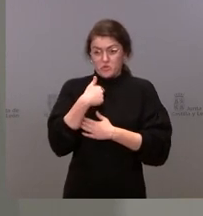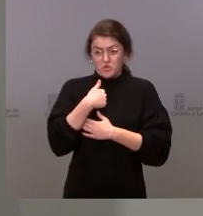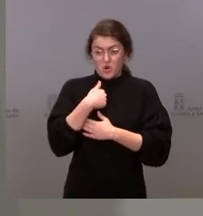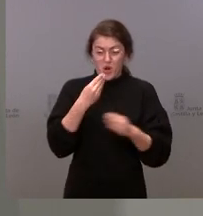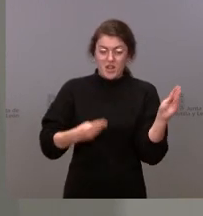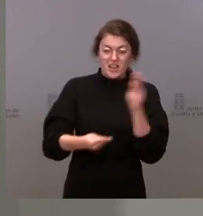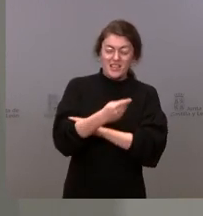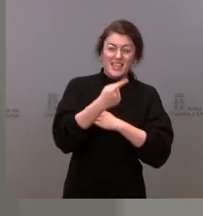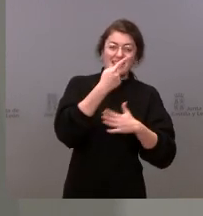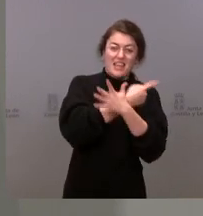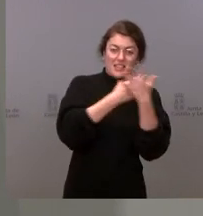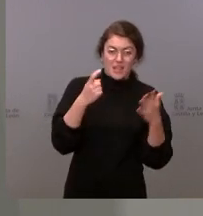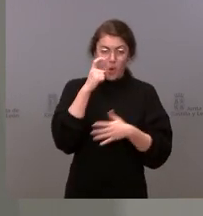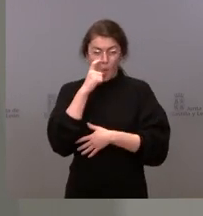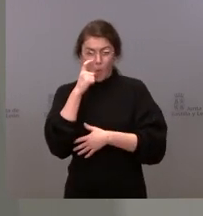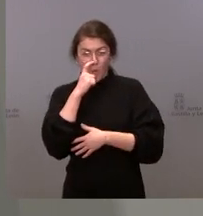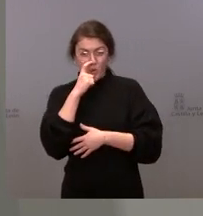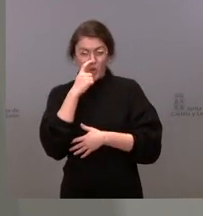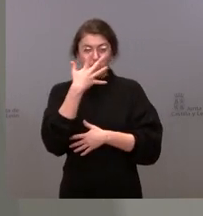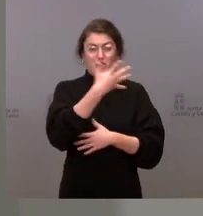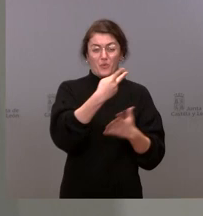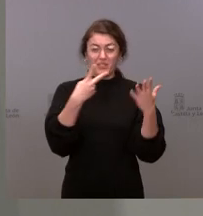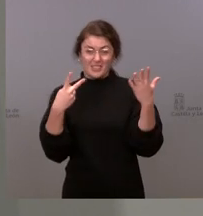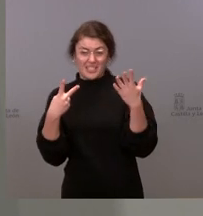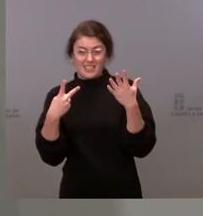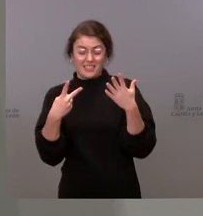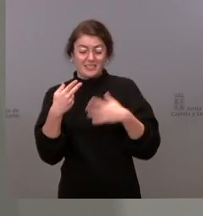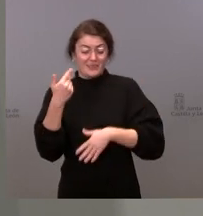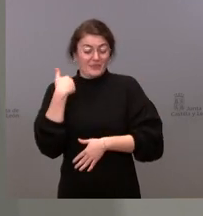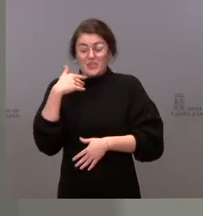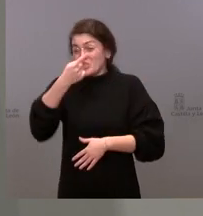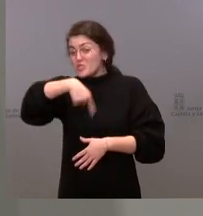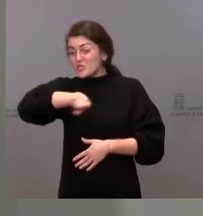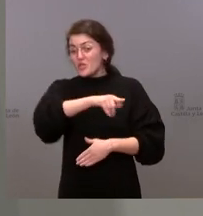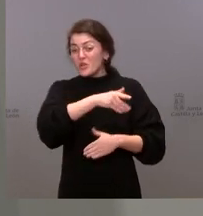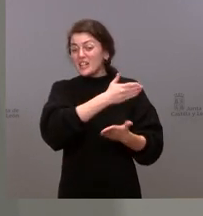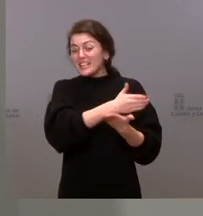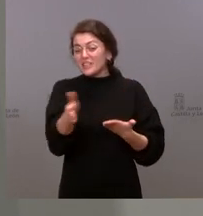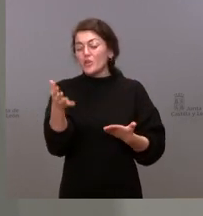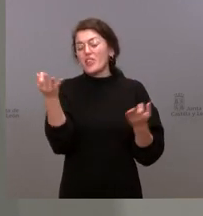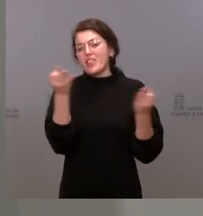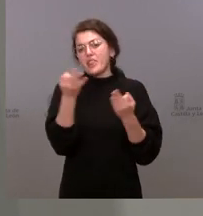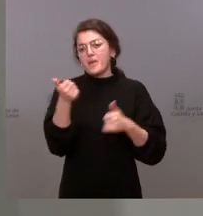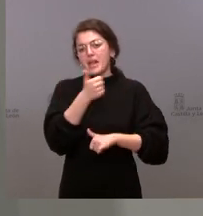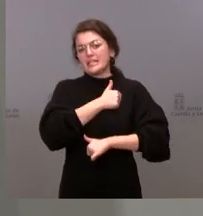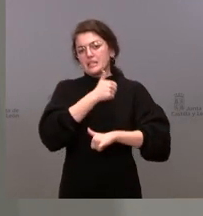de 57, pues todos los demás aún no es su día. Tienen que esperar seis meses, por tanto.